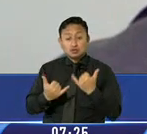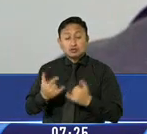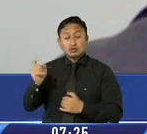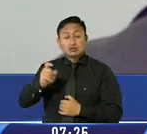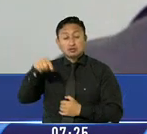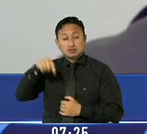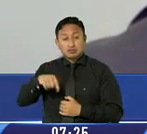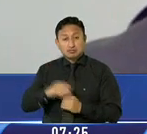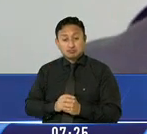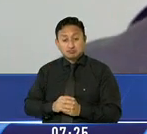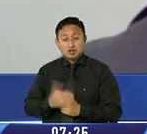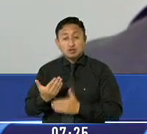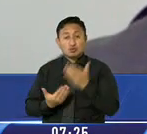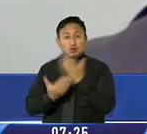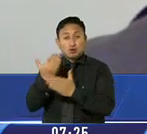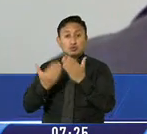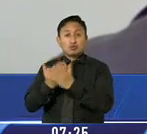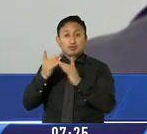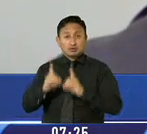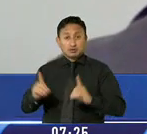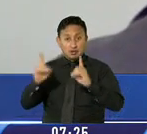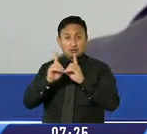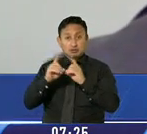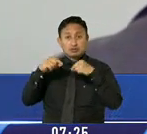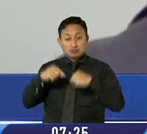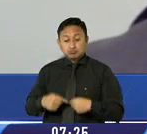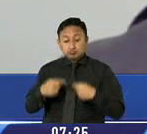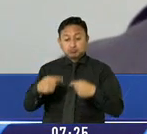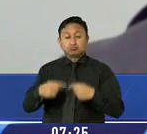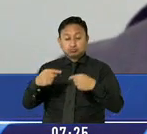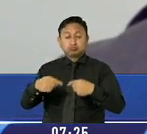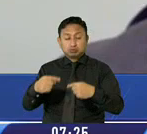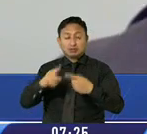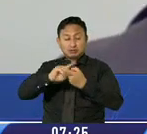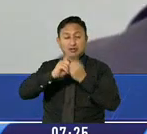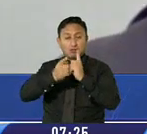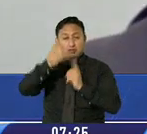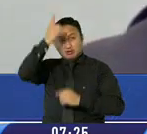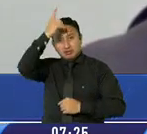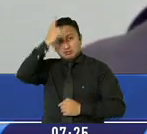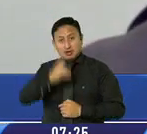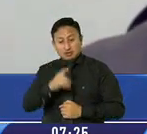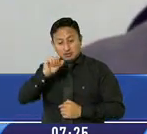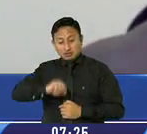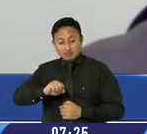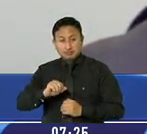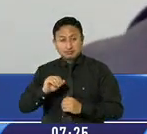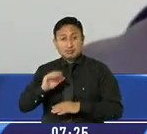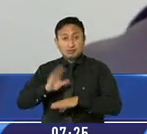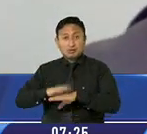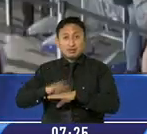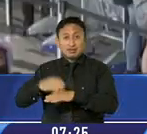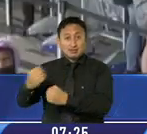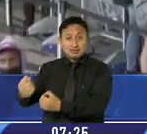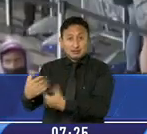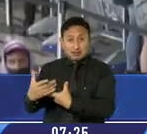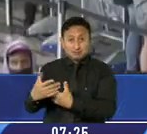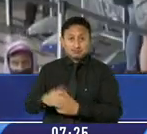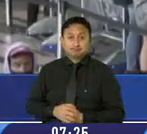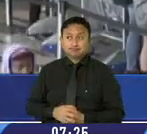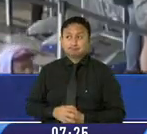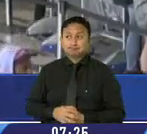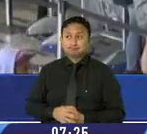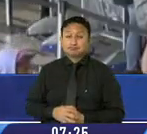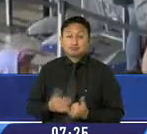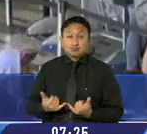de ir actualizando permanentemente las decisiones que se toman en base a la nueva información que existe. Ante